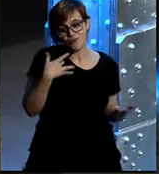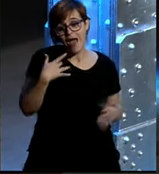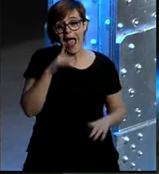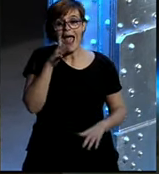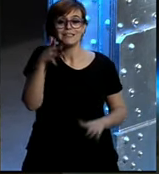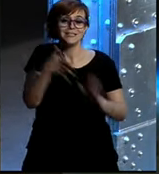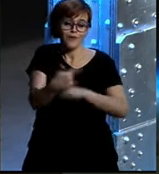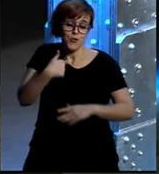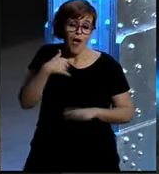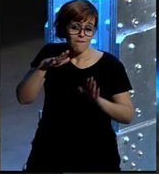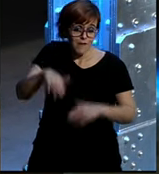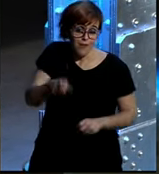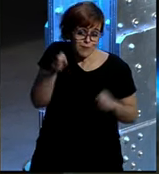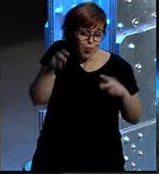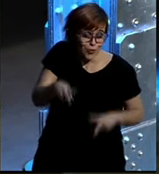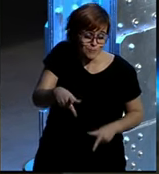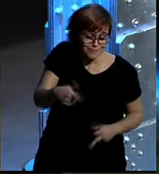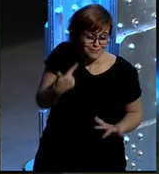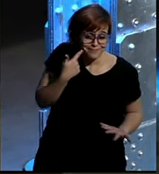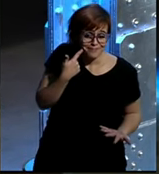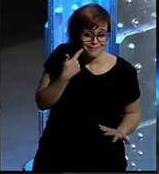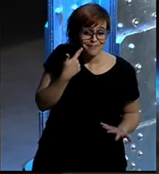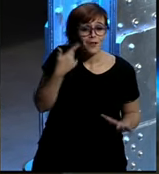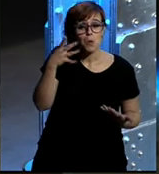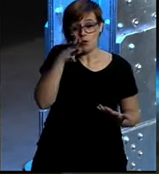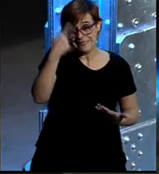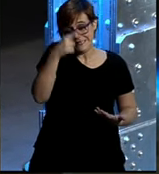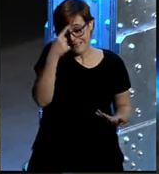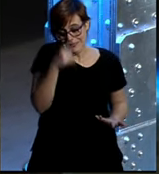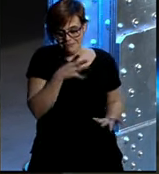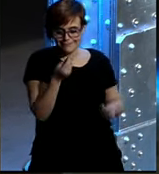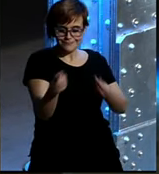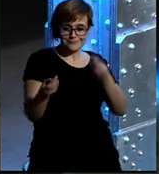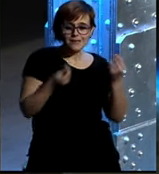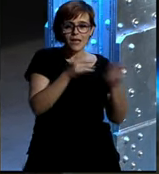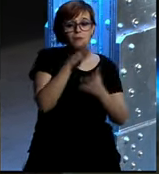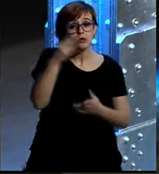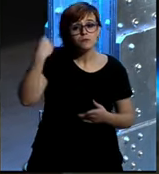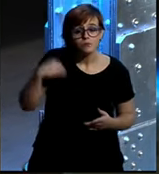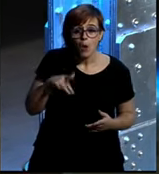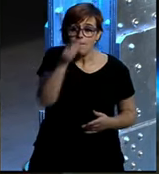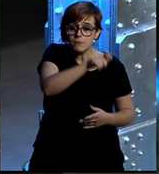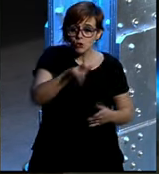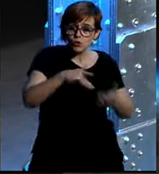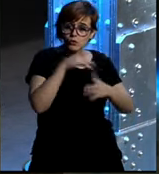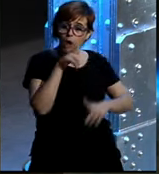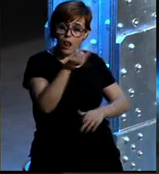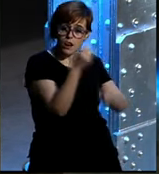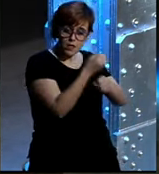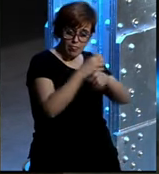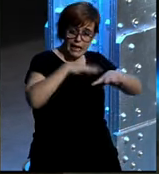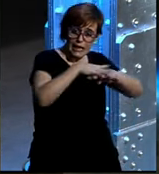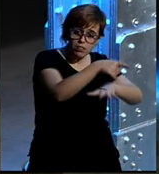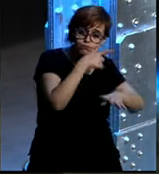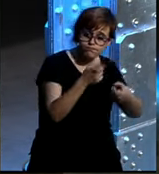me ha dado un poco la razón pero sobre todo la razón a quienes pueden encontrar en una red profesional como LinkedIn o como otras de ese estilo